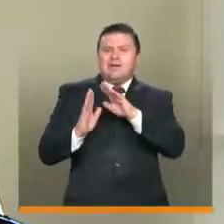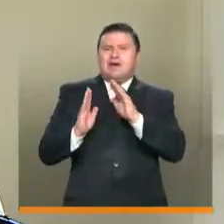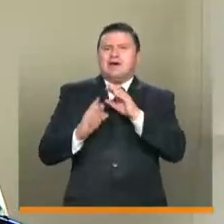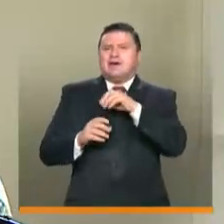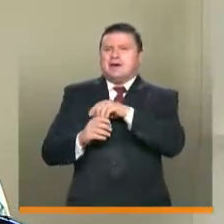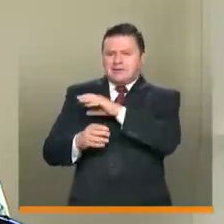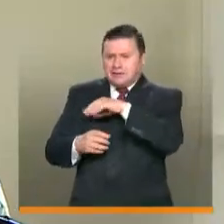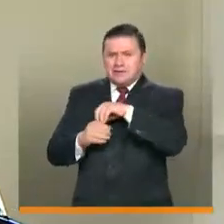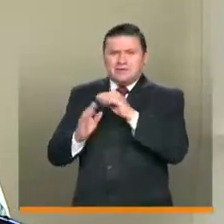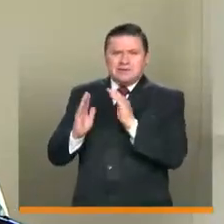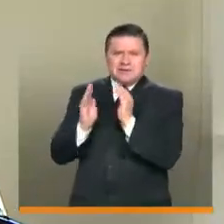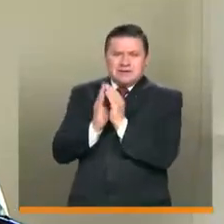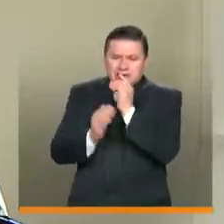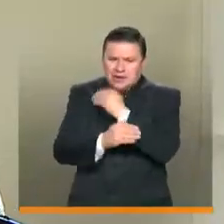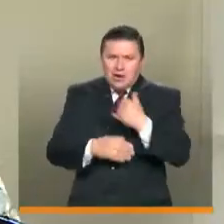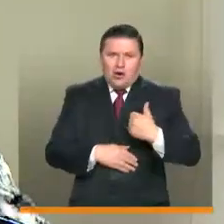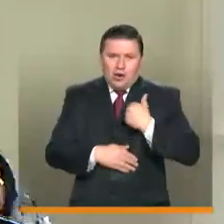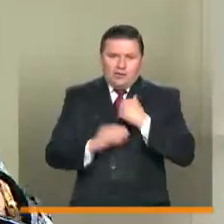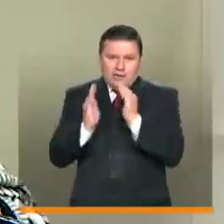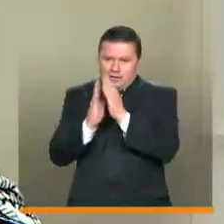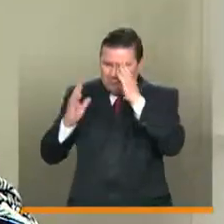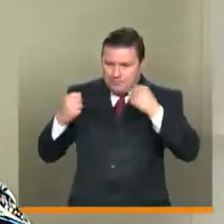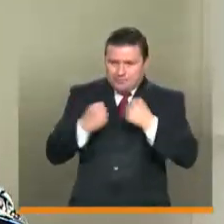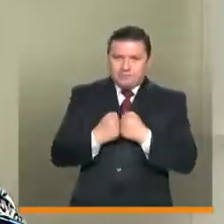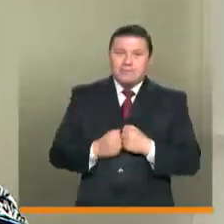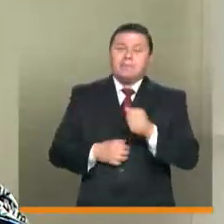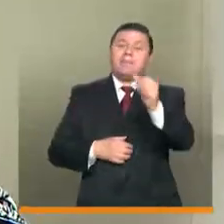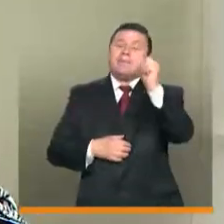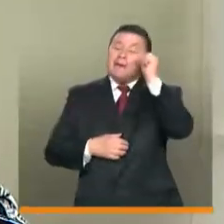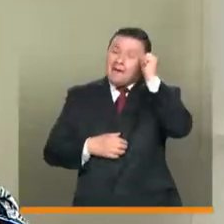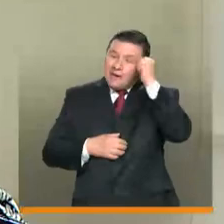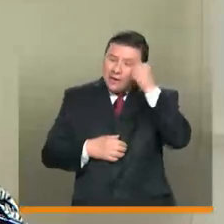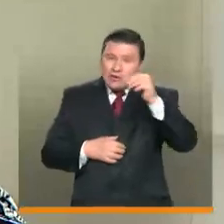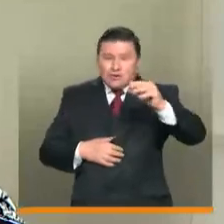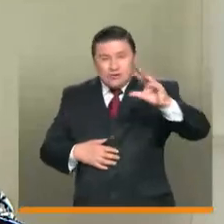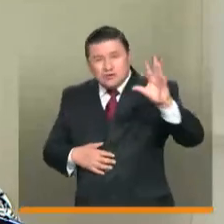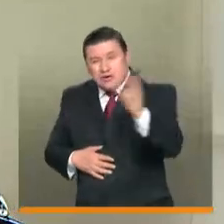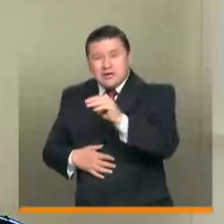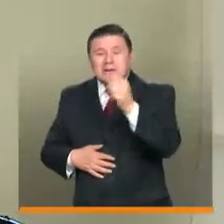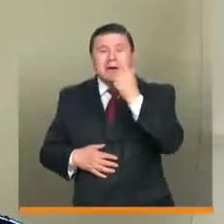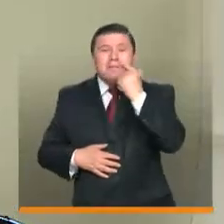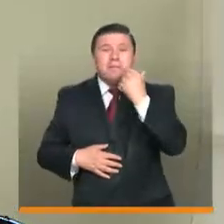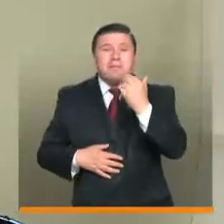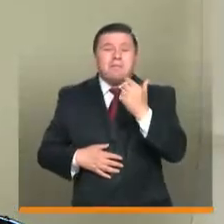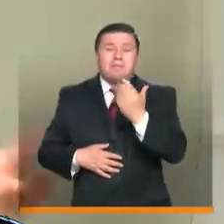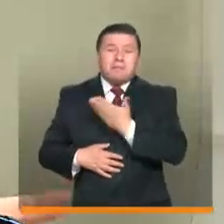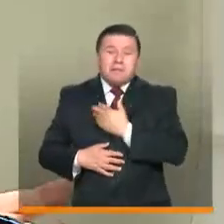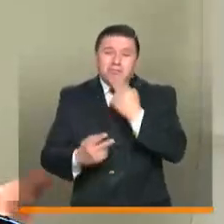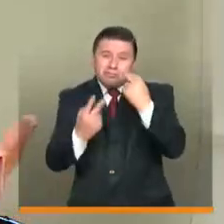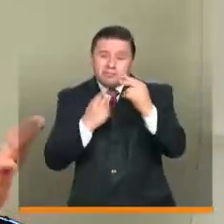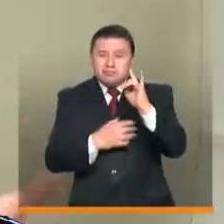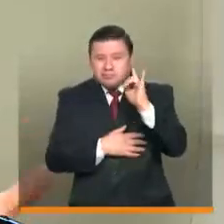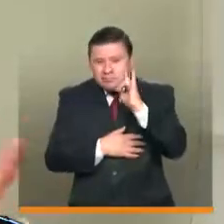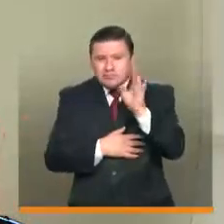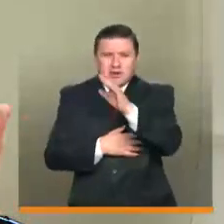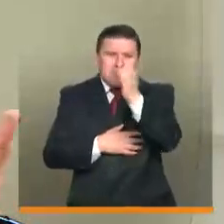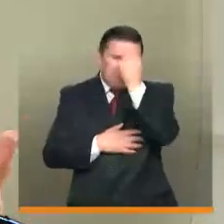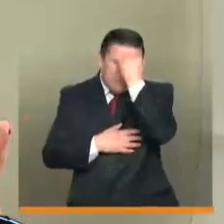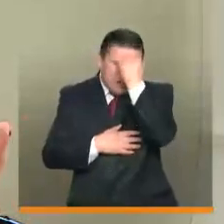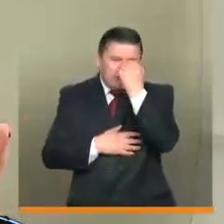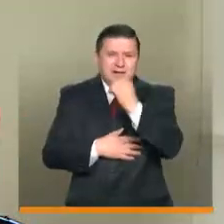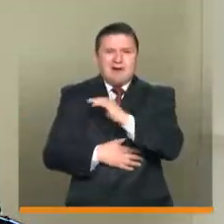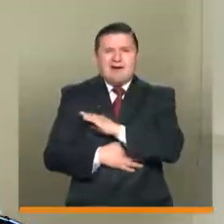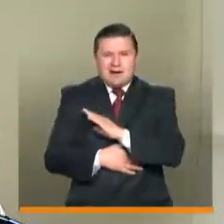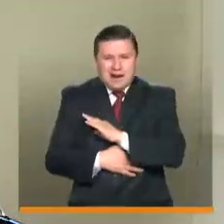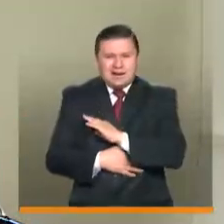Consejería de Niñez y Adolescencia. Y recordar a todos los papás que nos están escuchando, y obviamente a los maestros y a